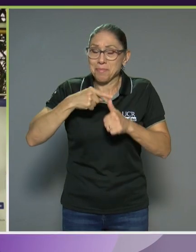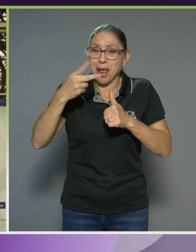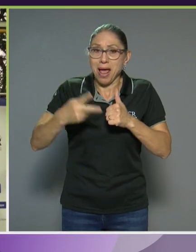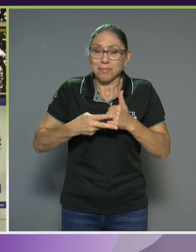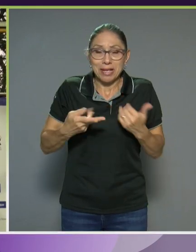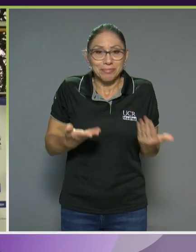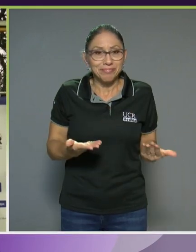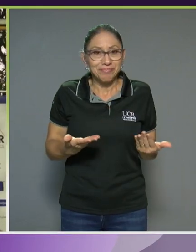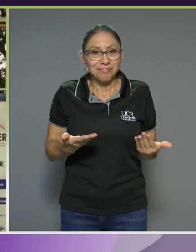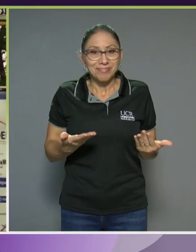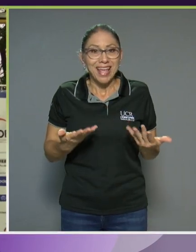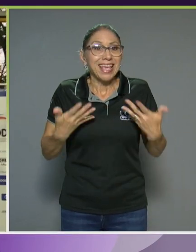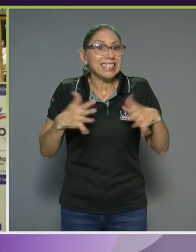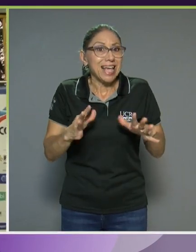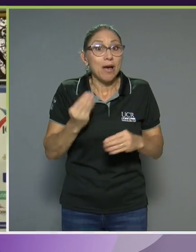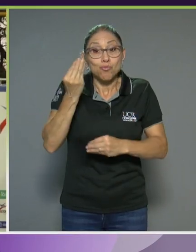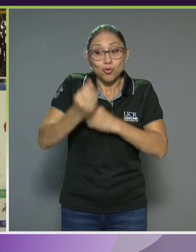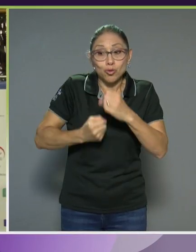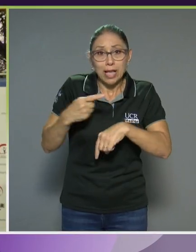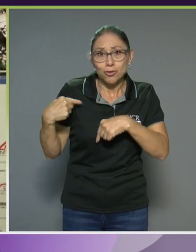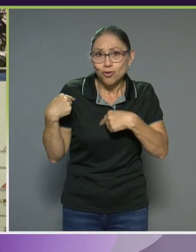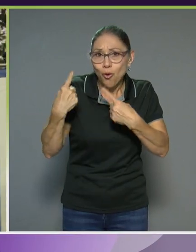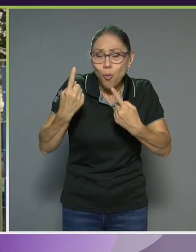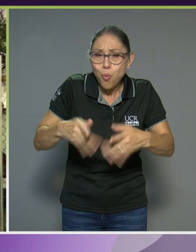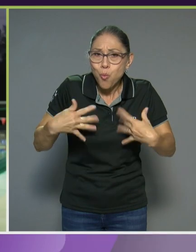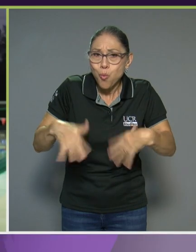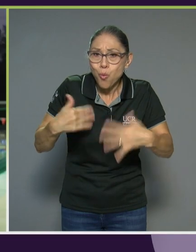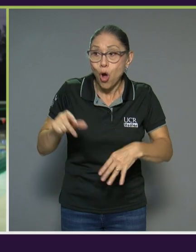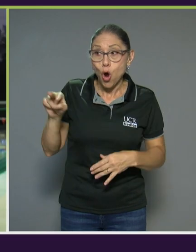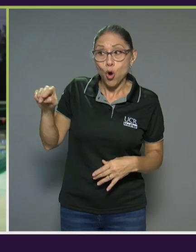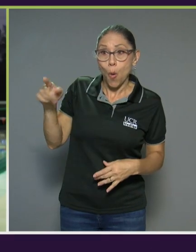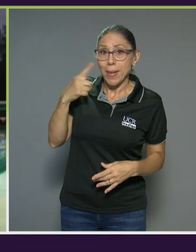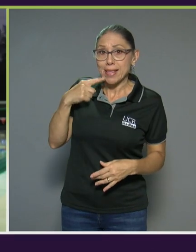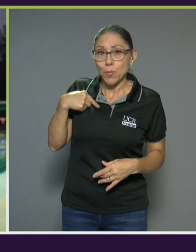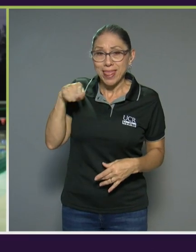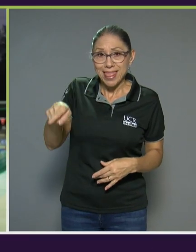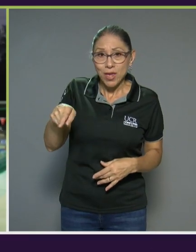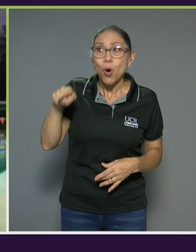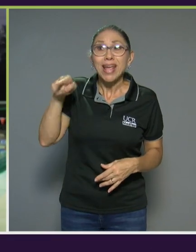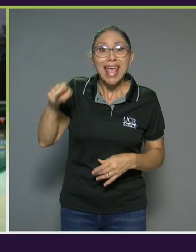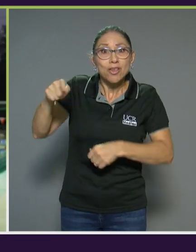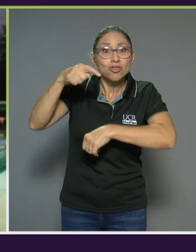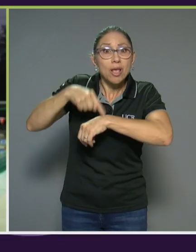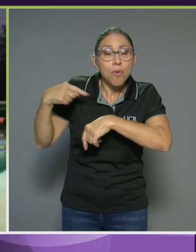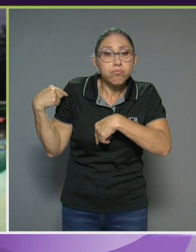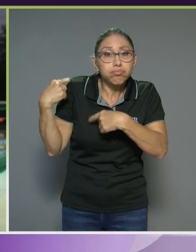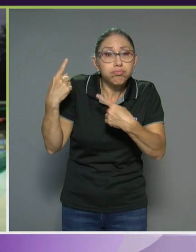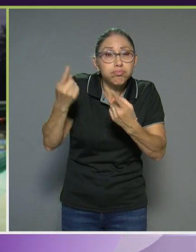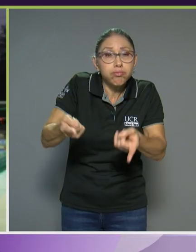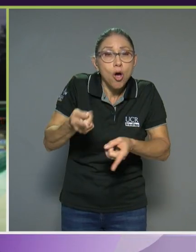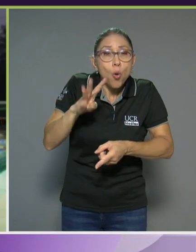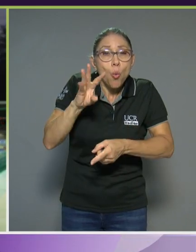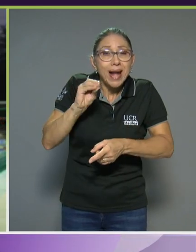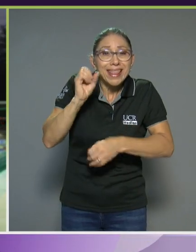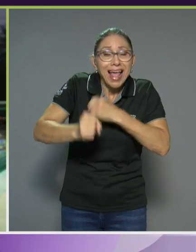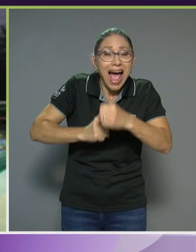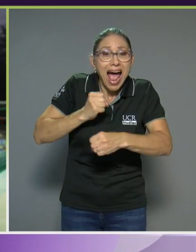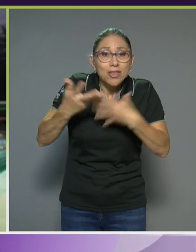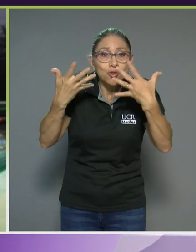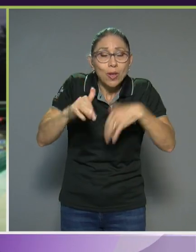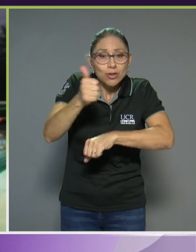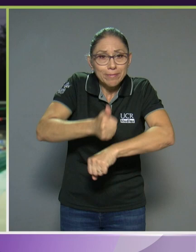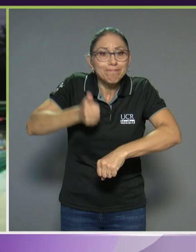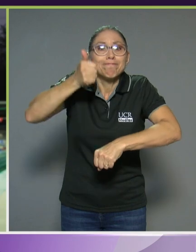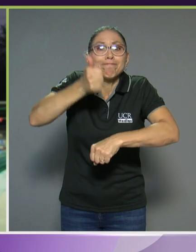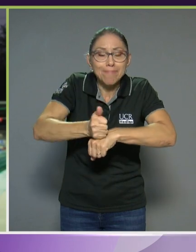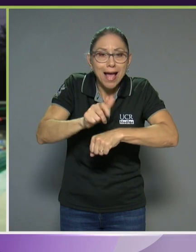Y yo llevo años en esto y ahí un compañero me comentó que tardaron 40 años en instalar los Juegos a nivel Paralímpico.